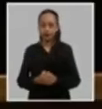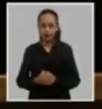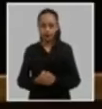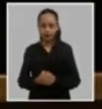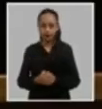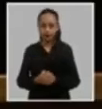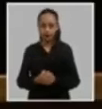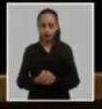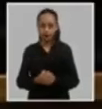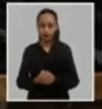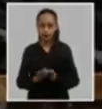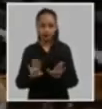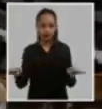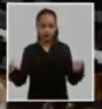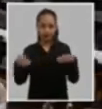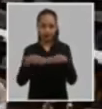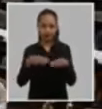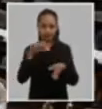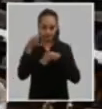bien